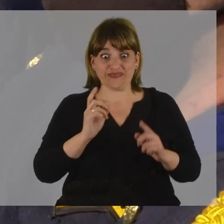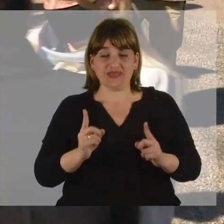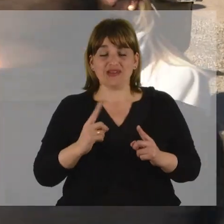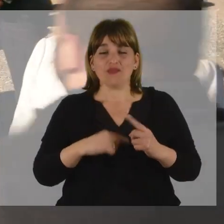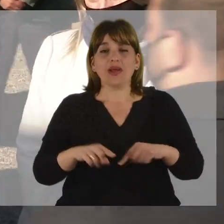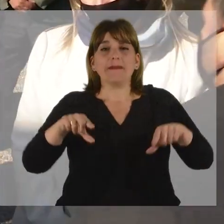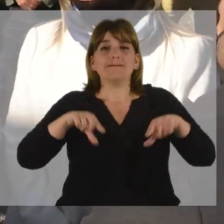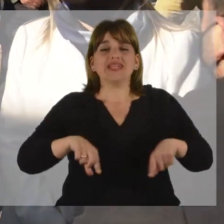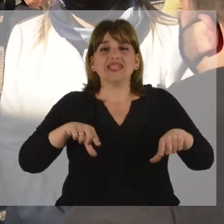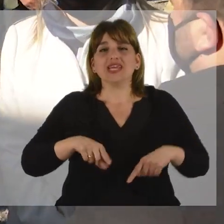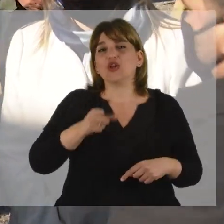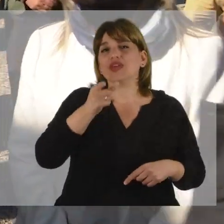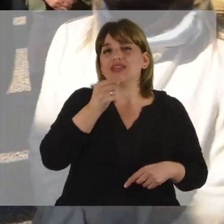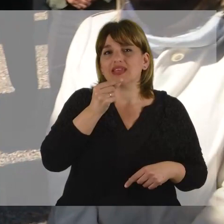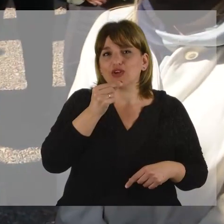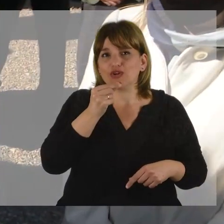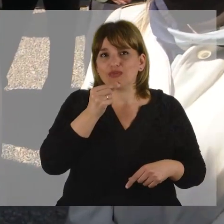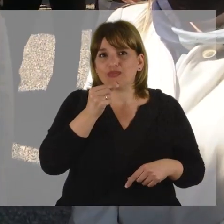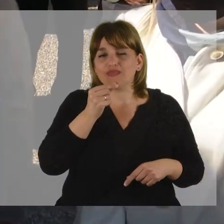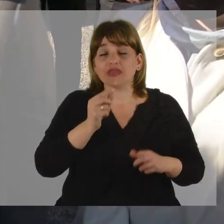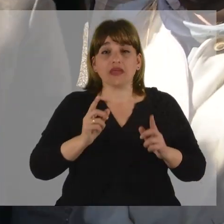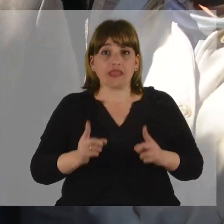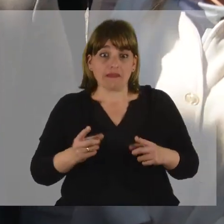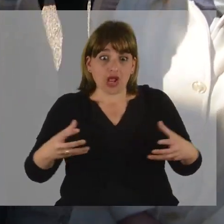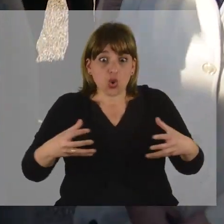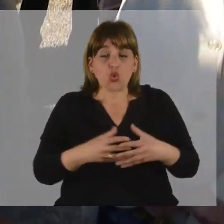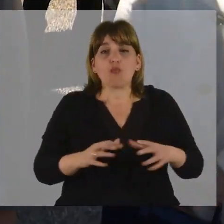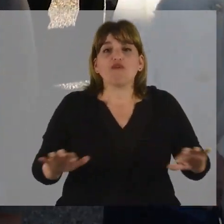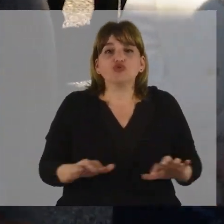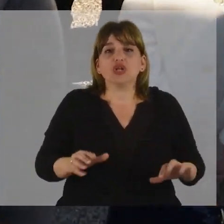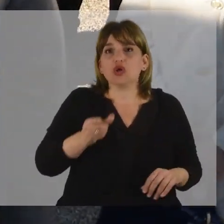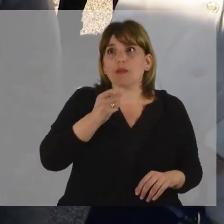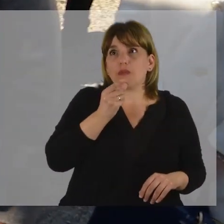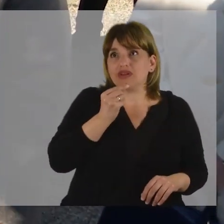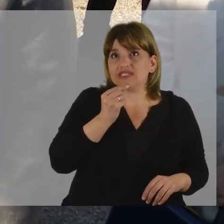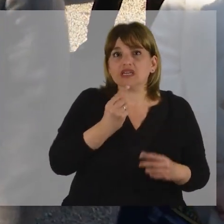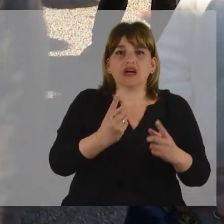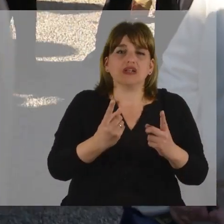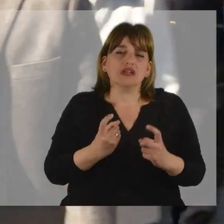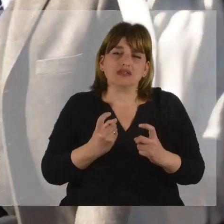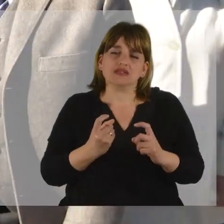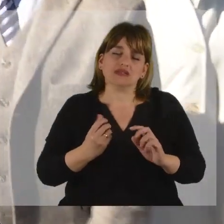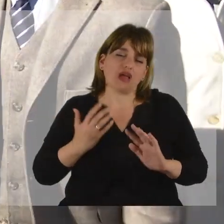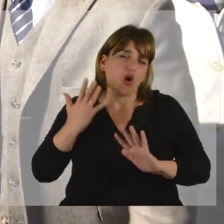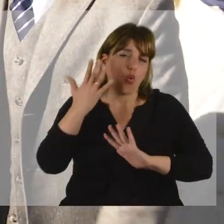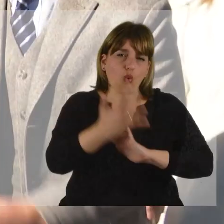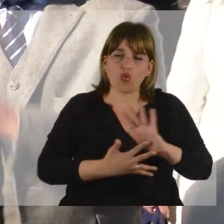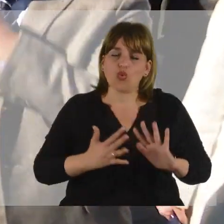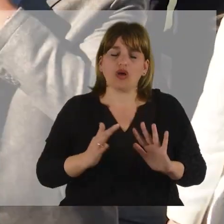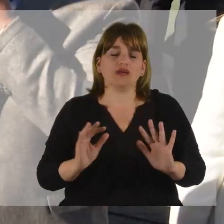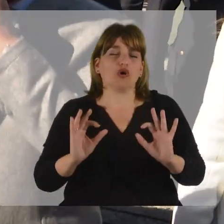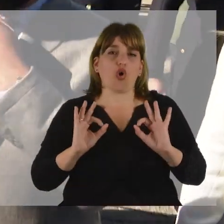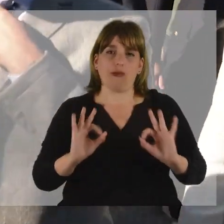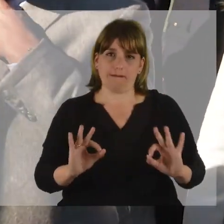El Ministerio del Interior y la Policía tiene que estar en cada centímetro cuadrado del